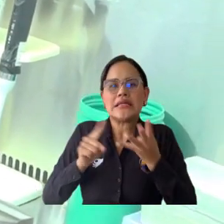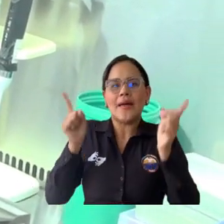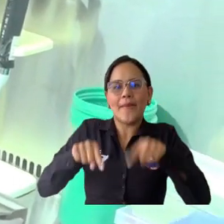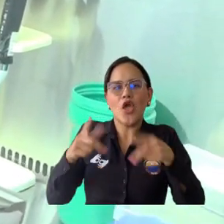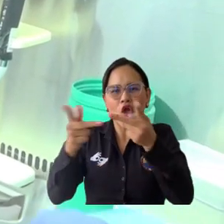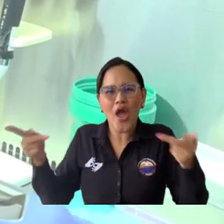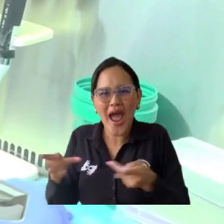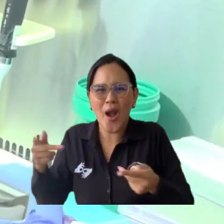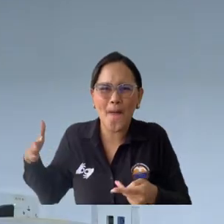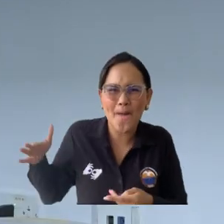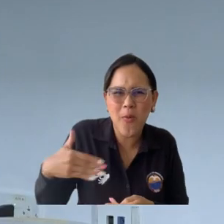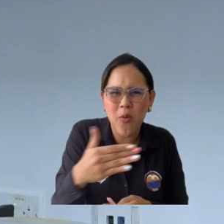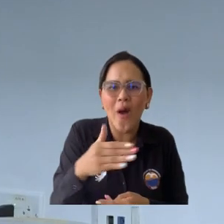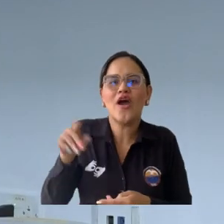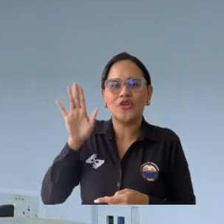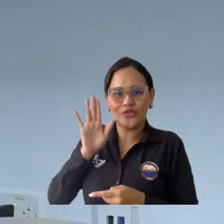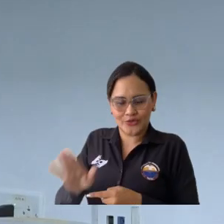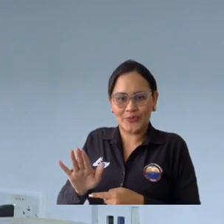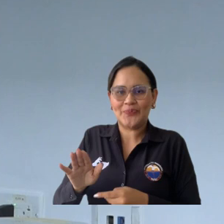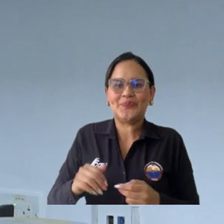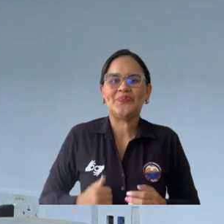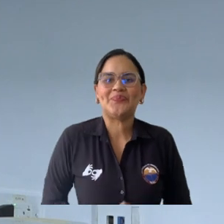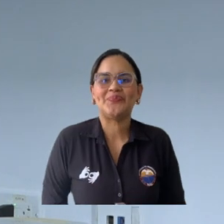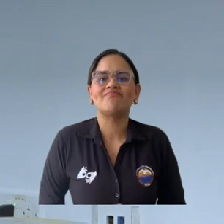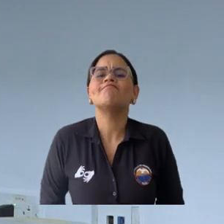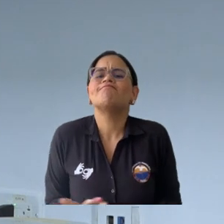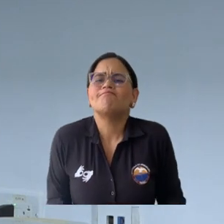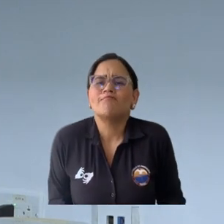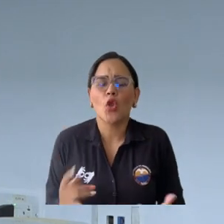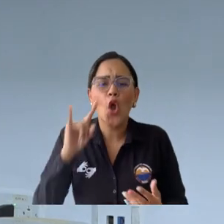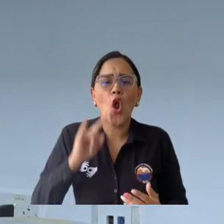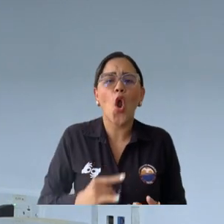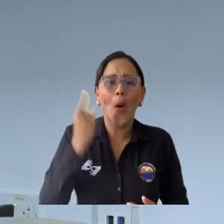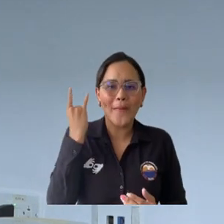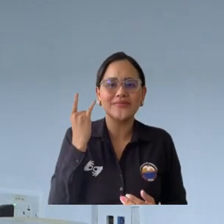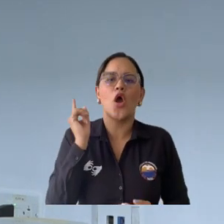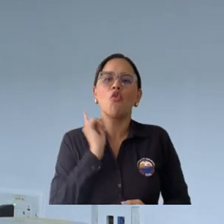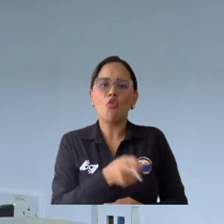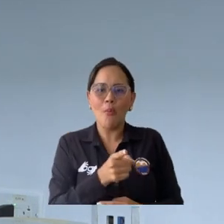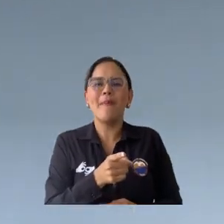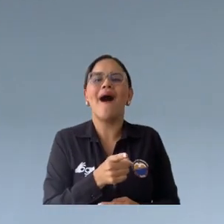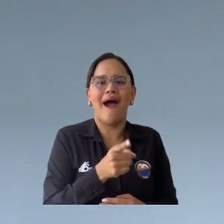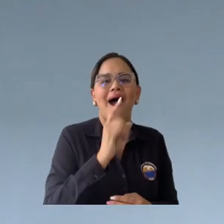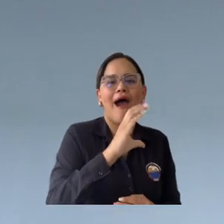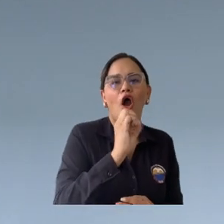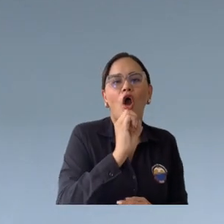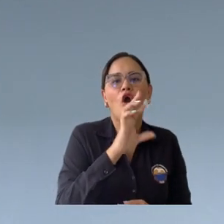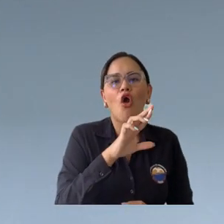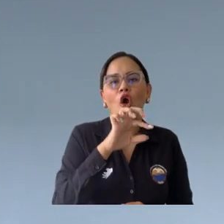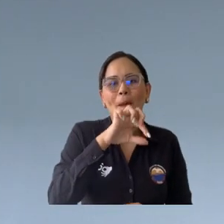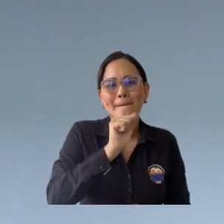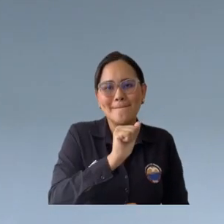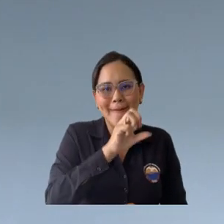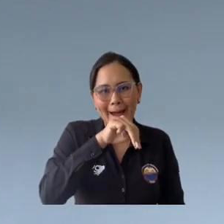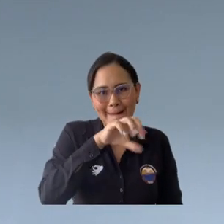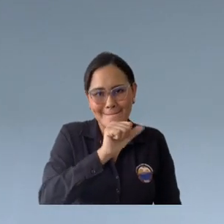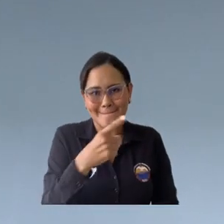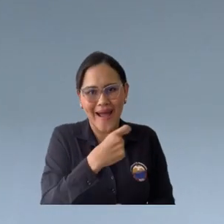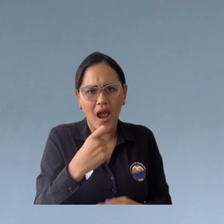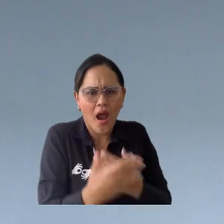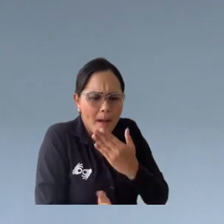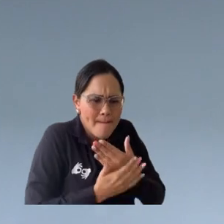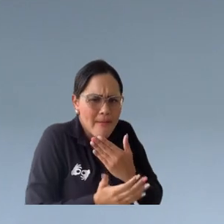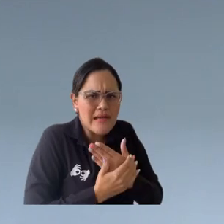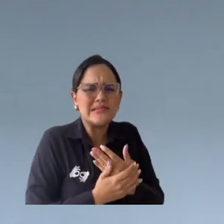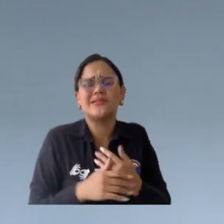porque Corpamac nos contactan porque en el Centro de Rescate de Fauna Silvestre Marino vienen recibiendo, digamos que en los últimos